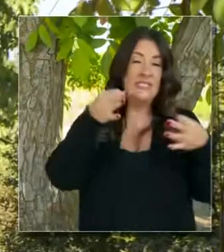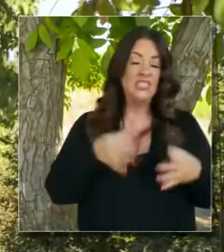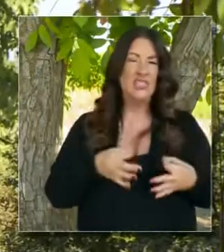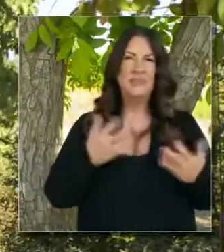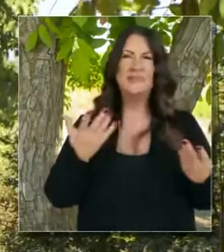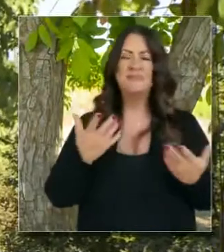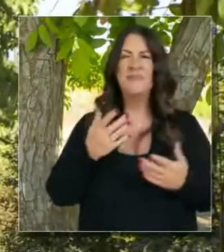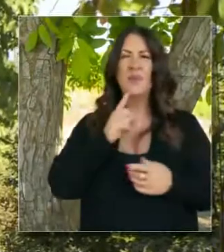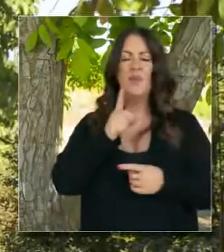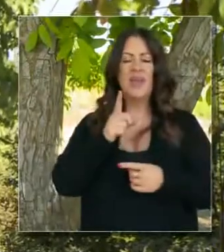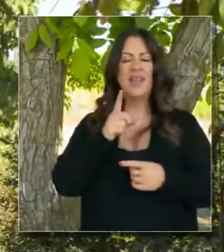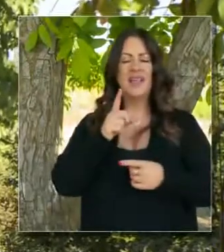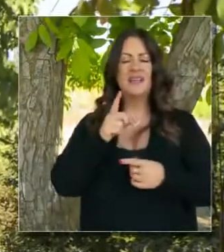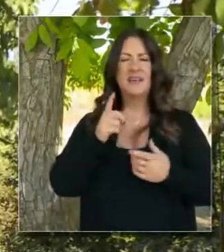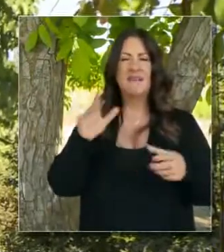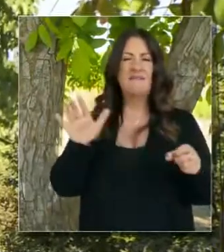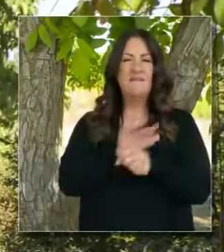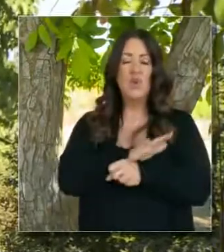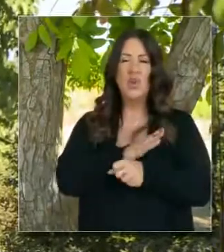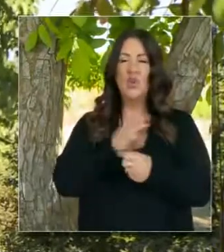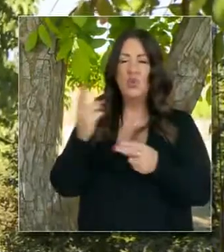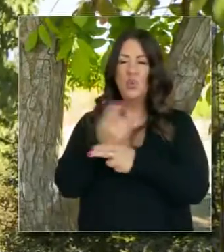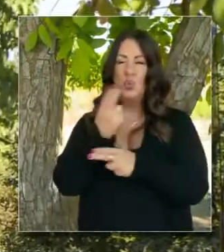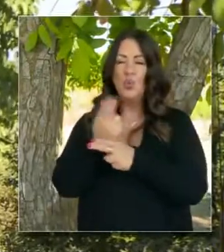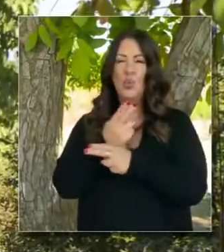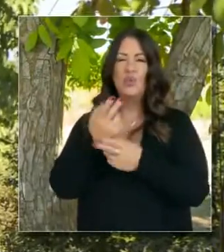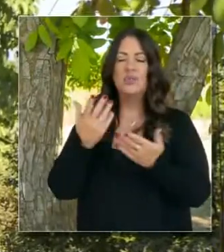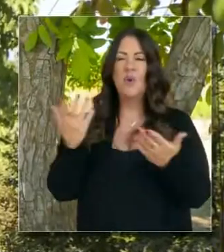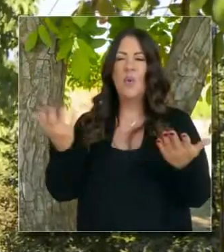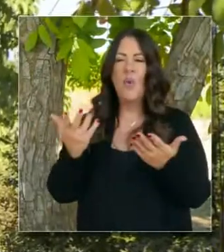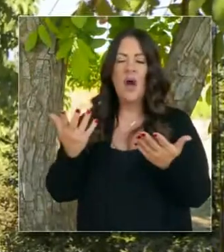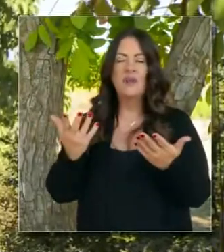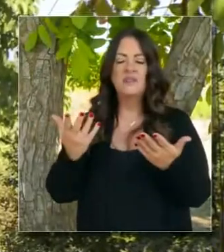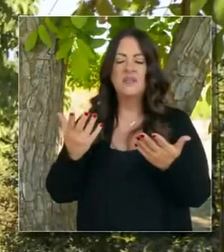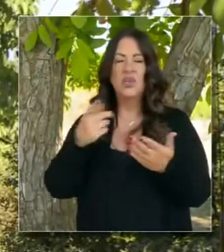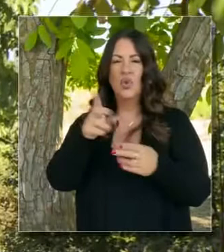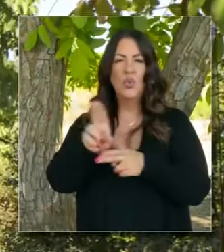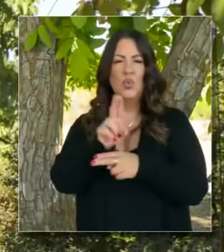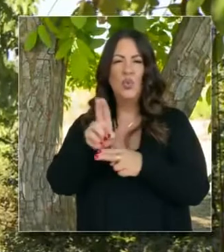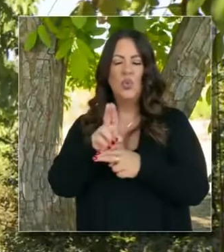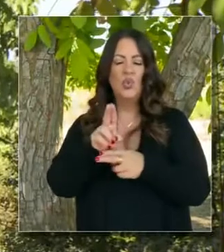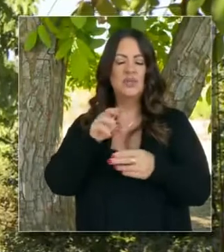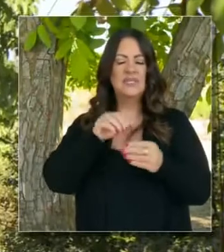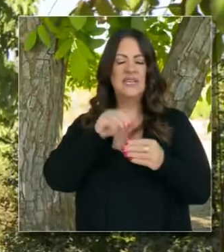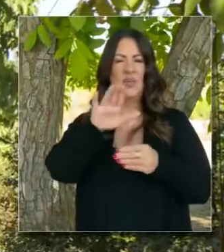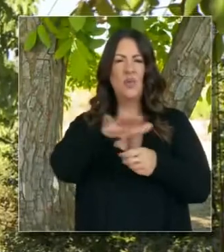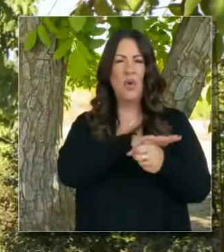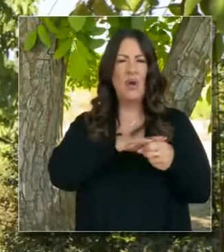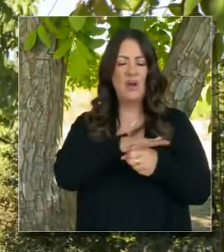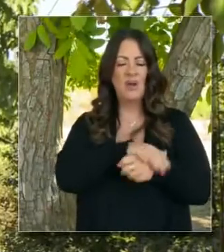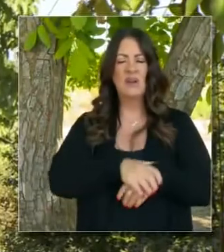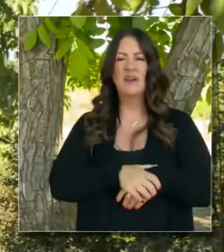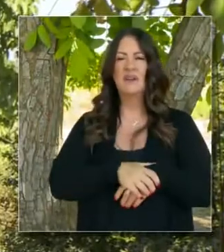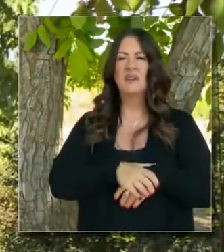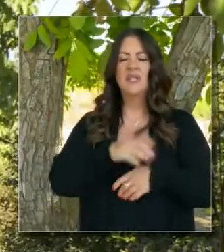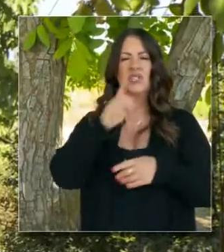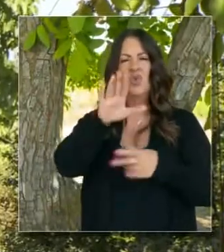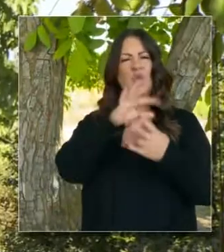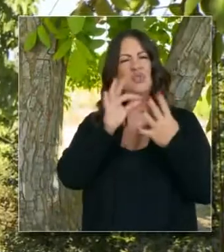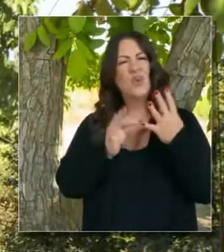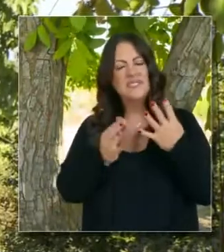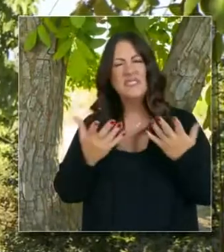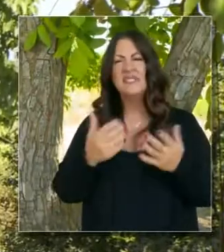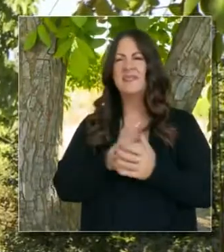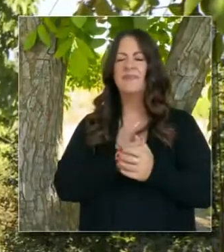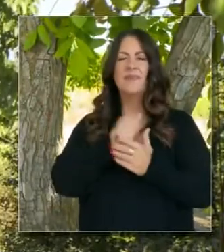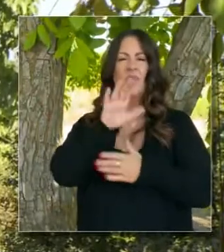actos que determina nuestro futuro. El consumo total es el total de todo el consumo local. Así que son